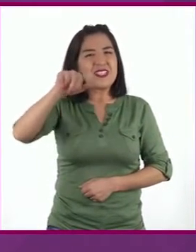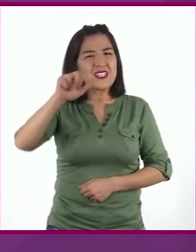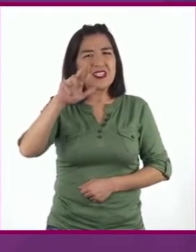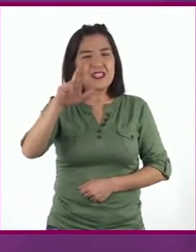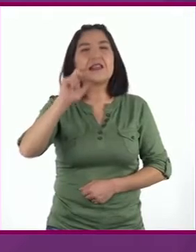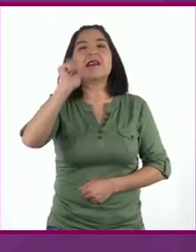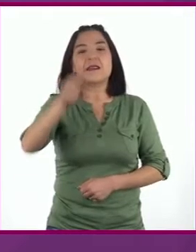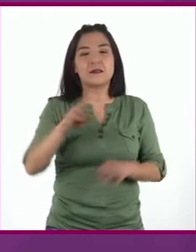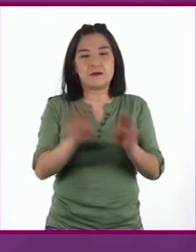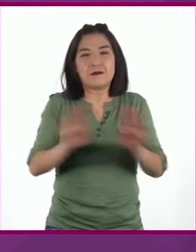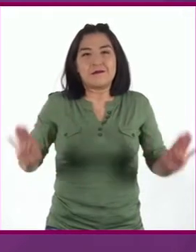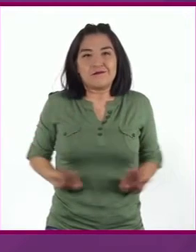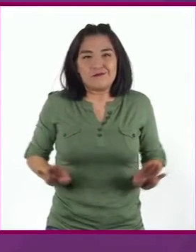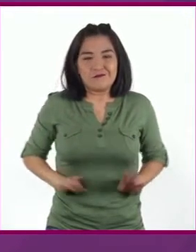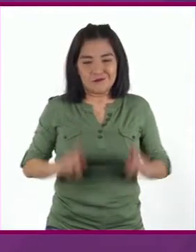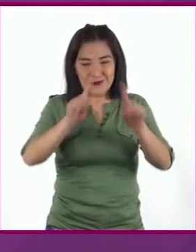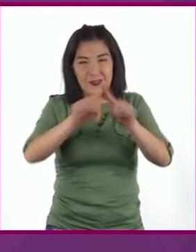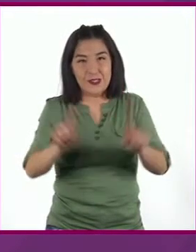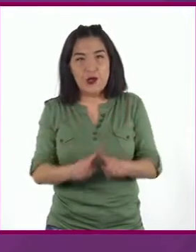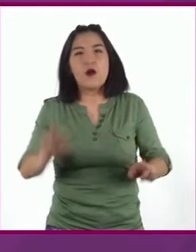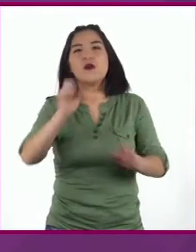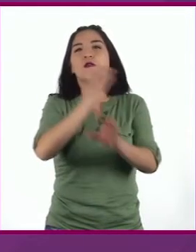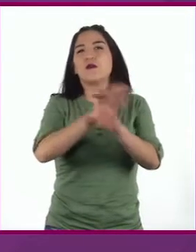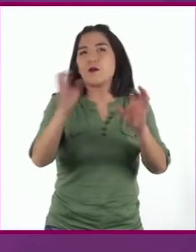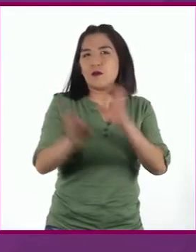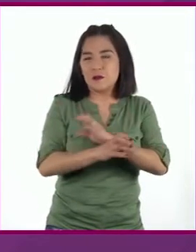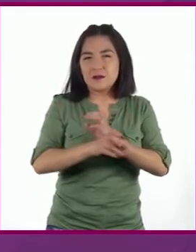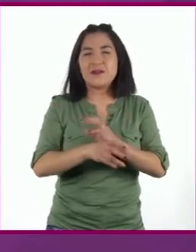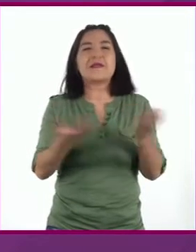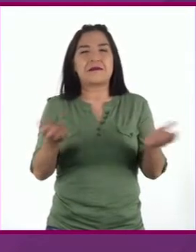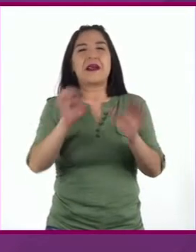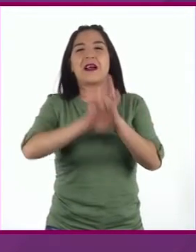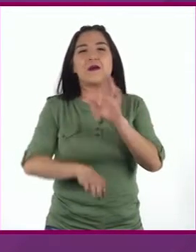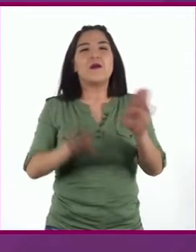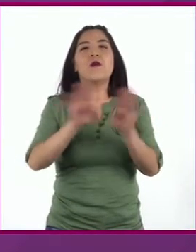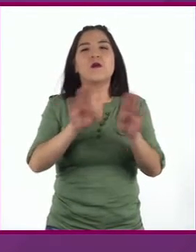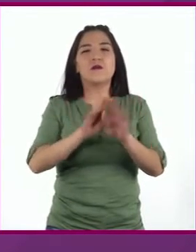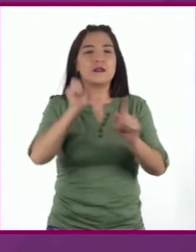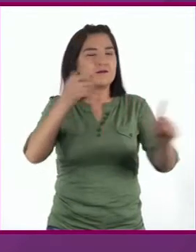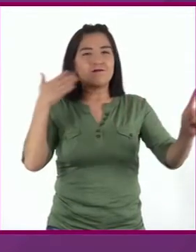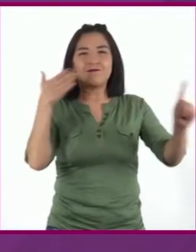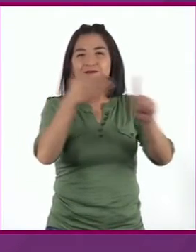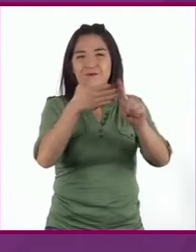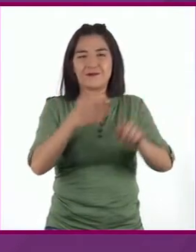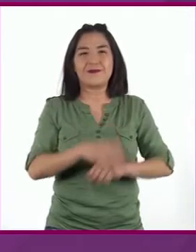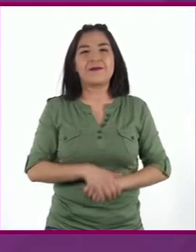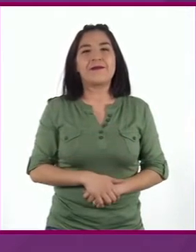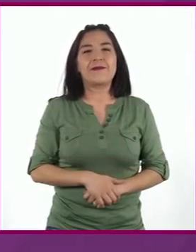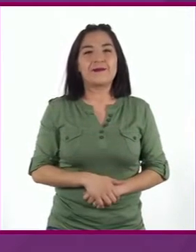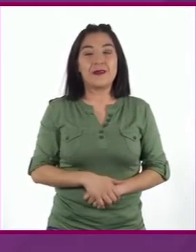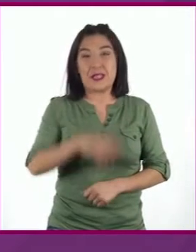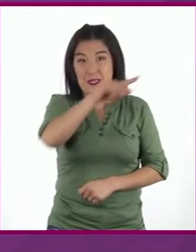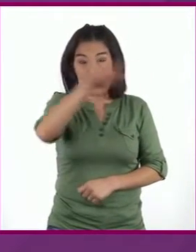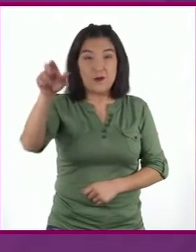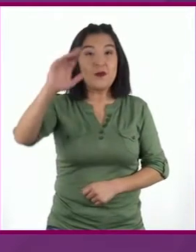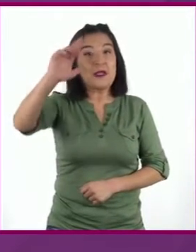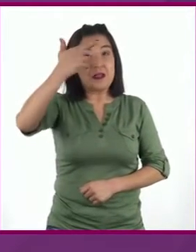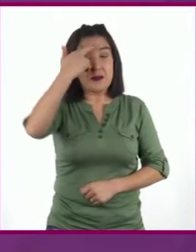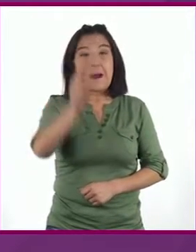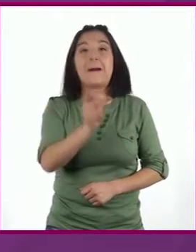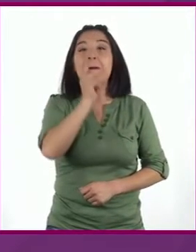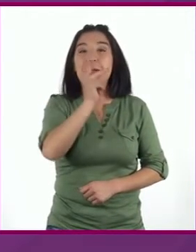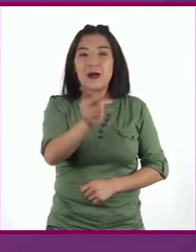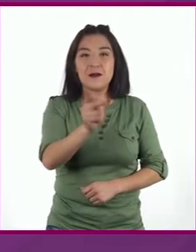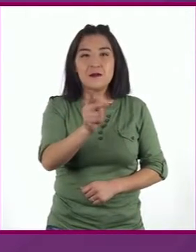más característicos de un objeto o fenómeno, aquellos que lo hacen particular. Y recuerden, las